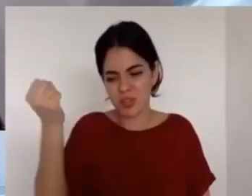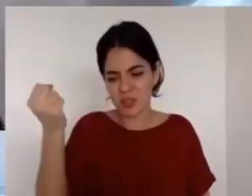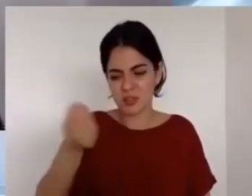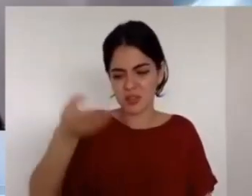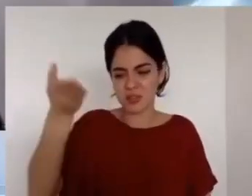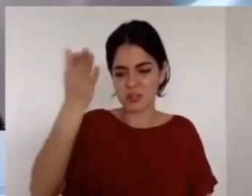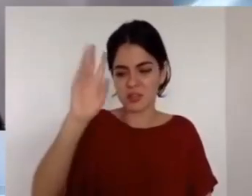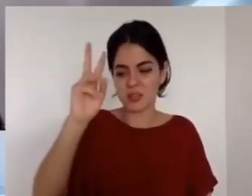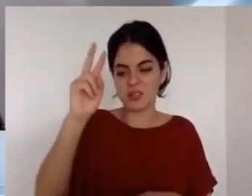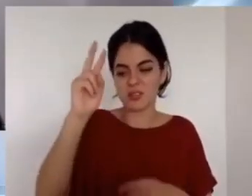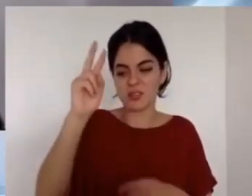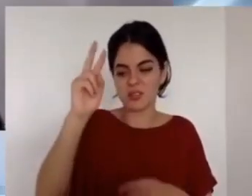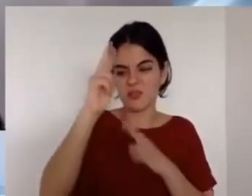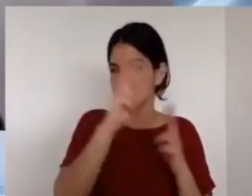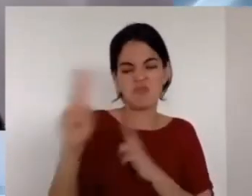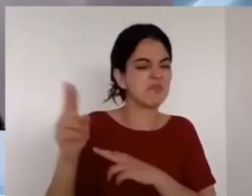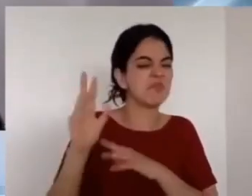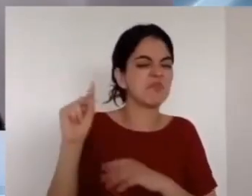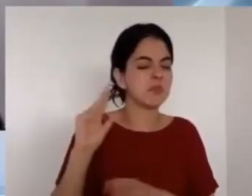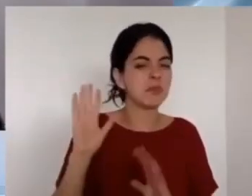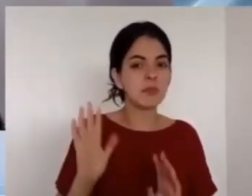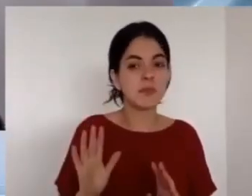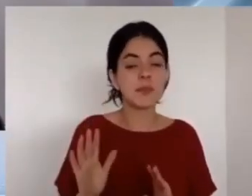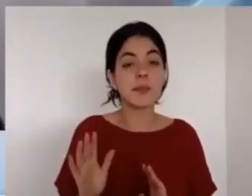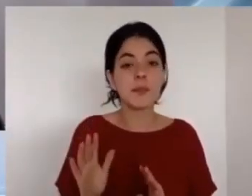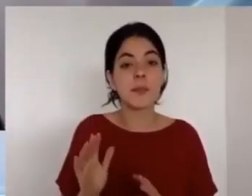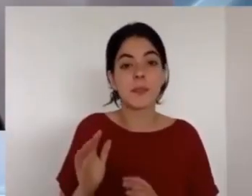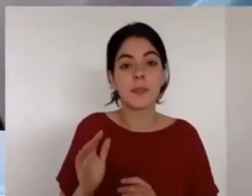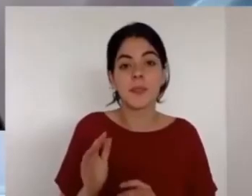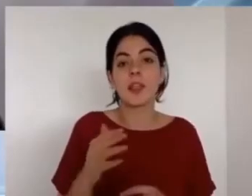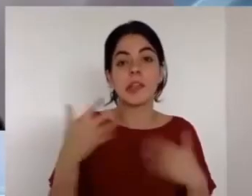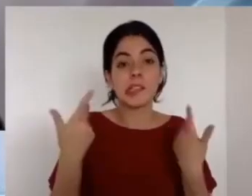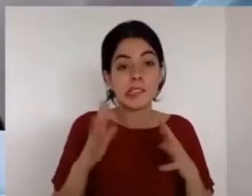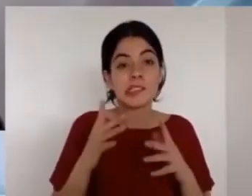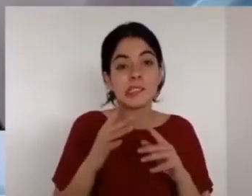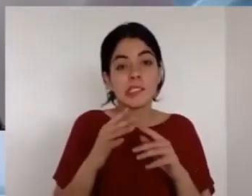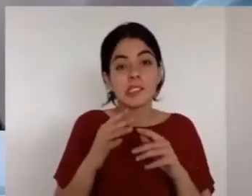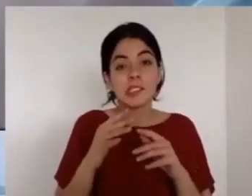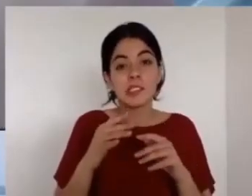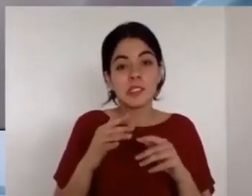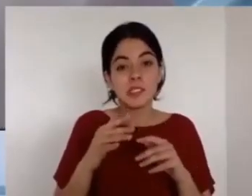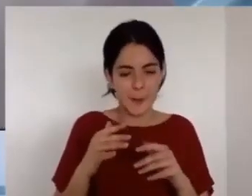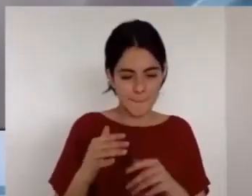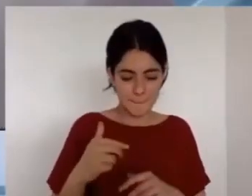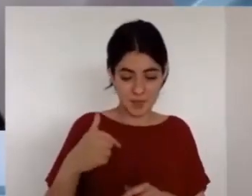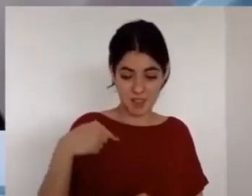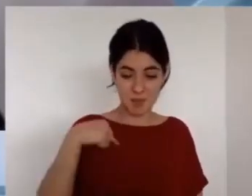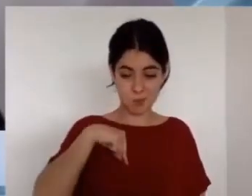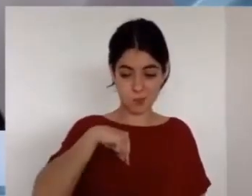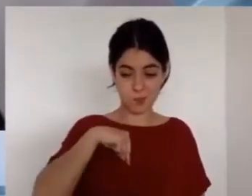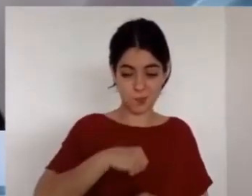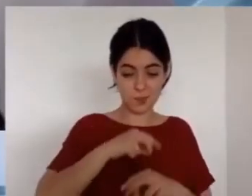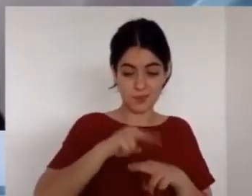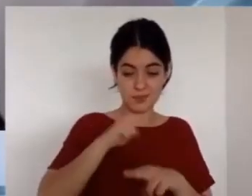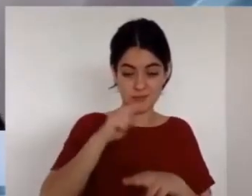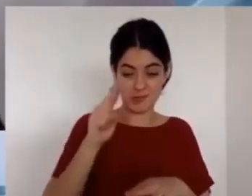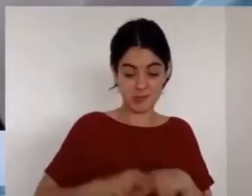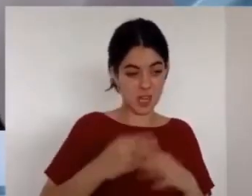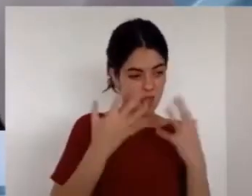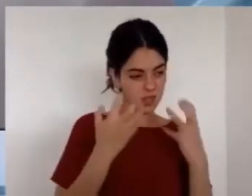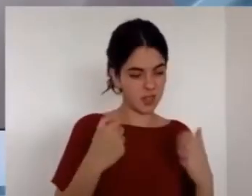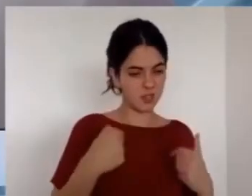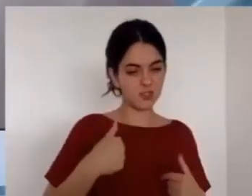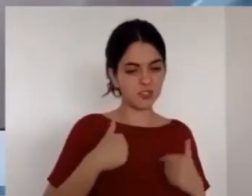causa de la caída de los ángeles en la primera rebelión que